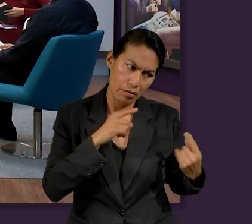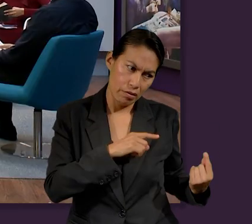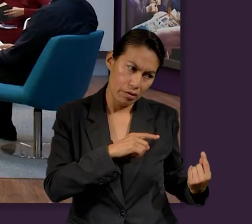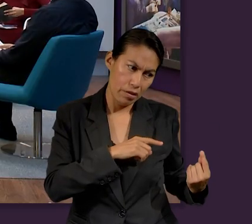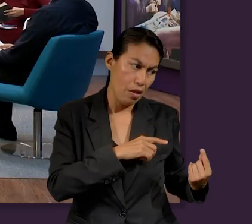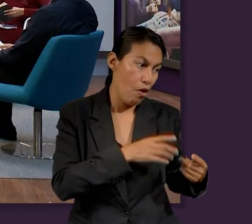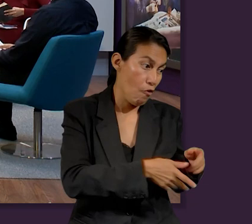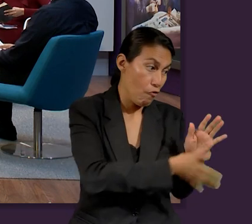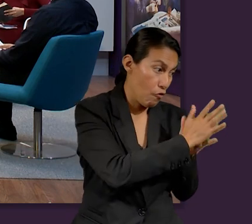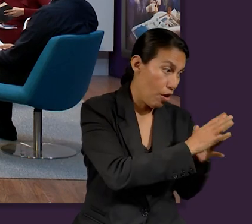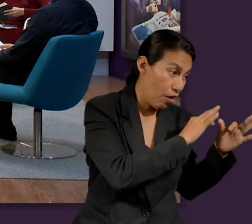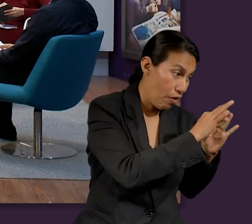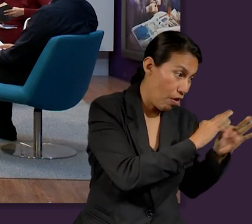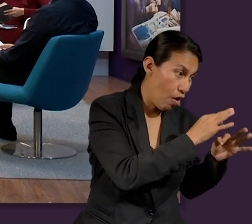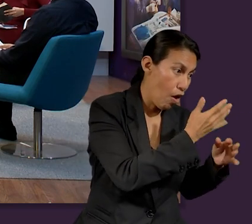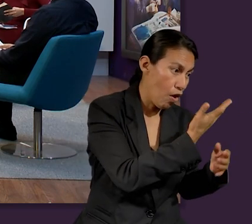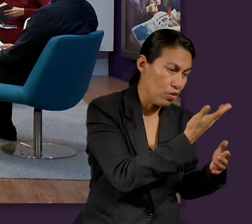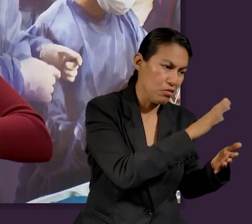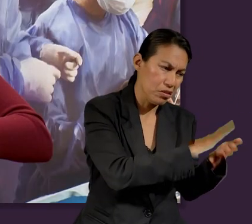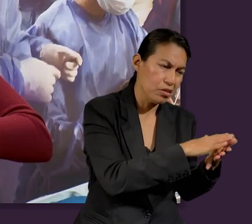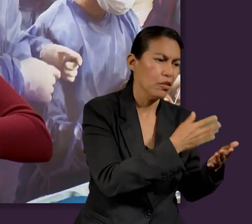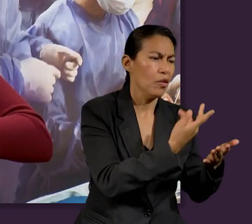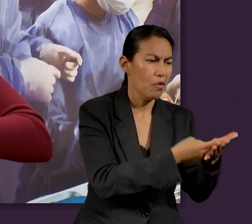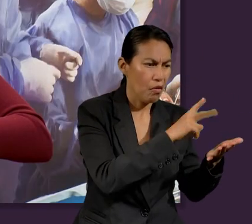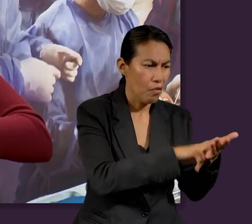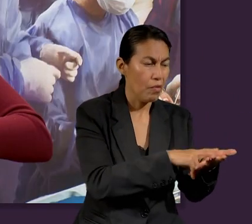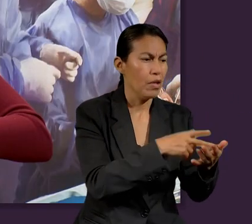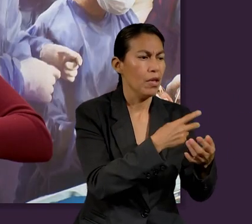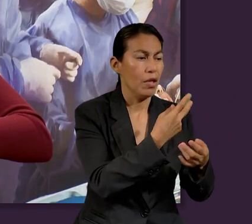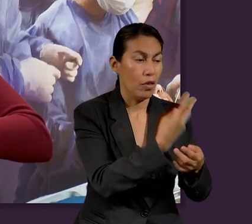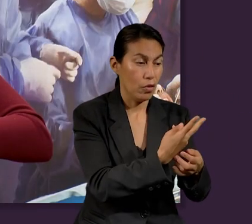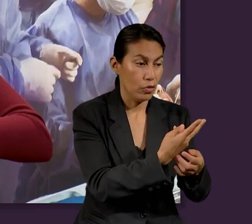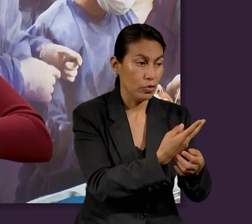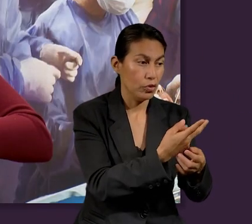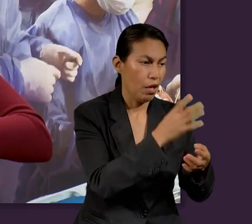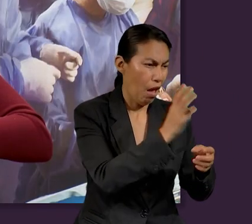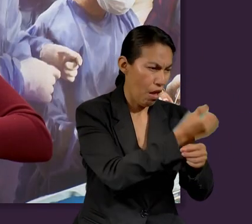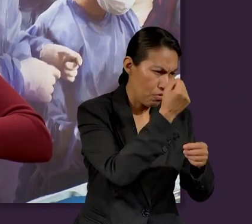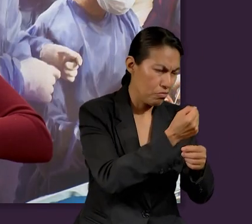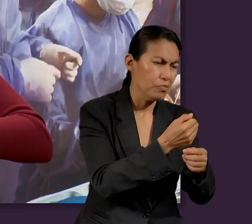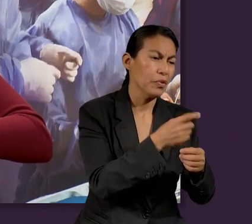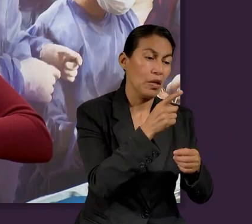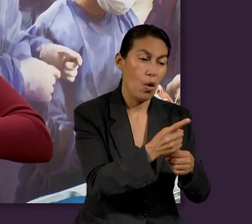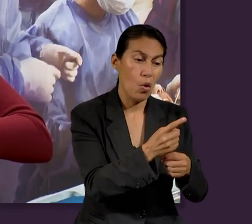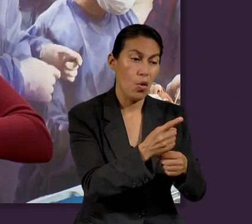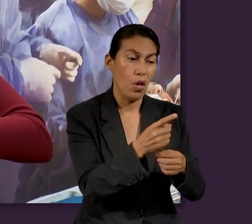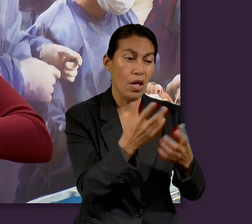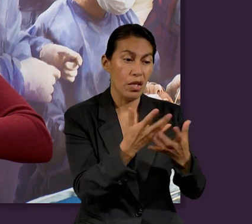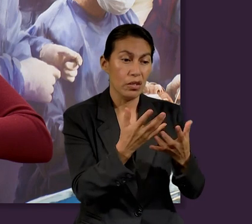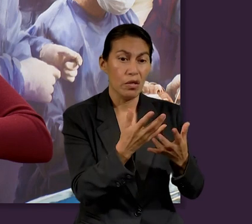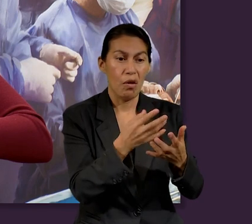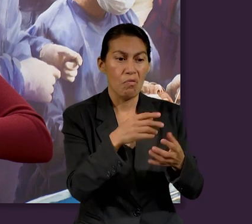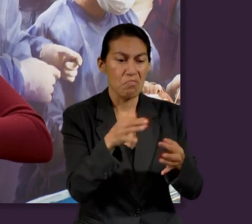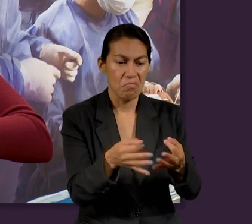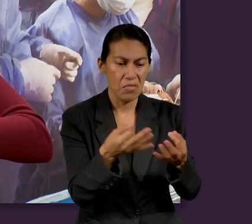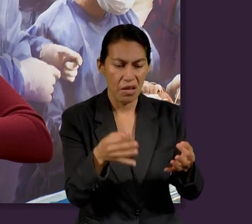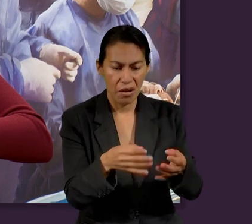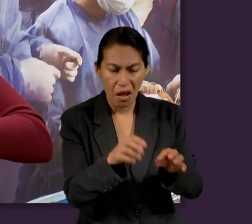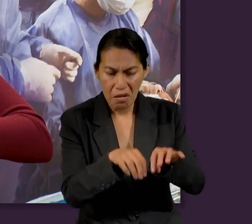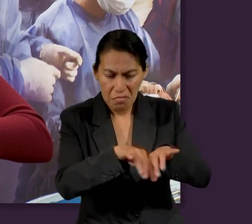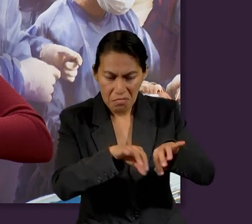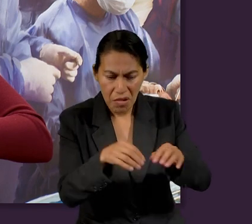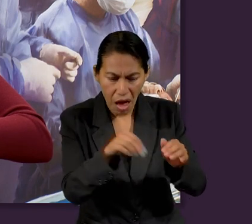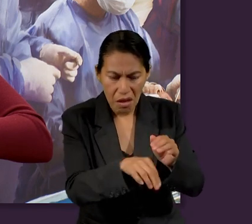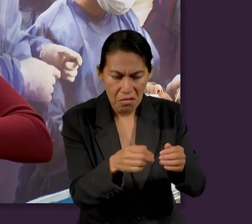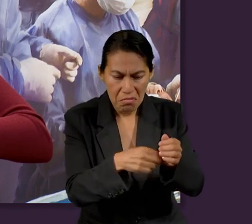y ganó otros cinco talentos. A sí mismo, el que recibió dos, ganó también otros dos. Pero el que recibió uno, hizo un hoyo en la tierra